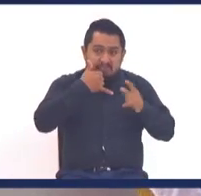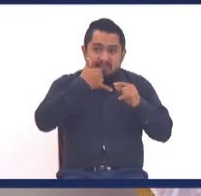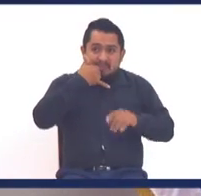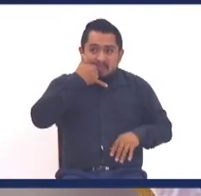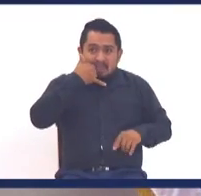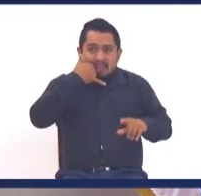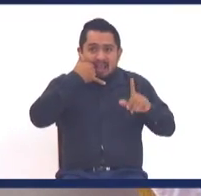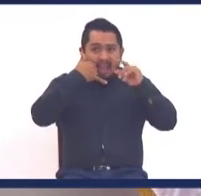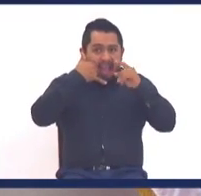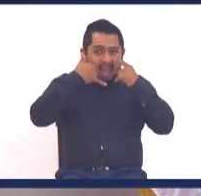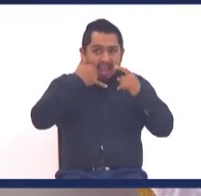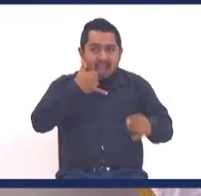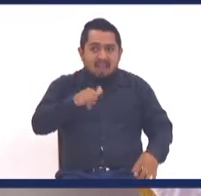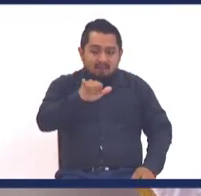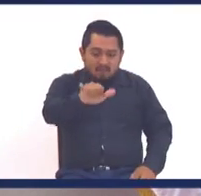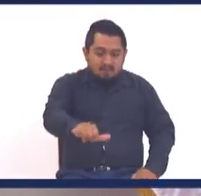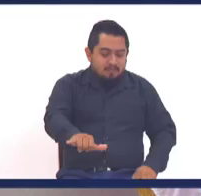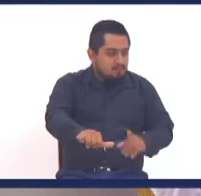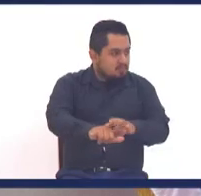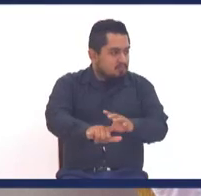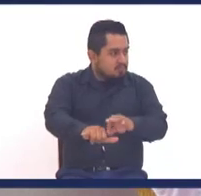el agua, hoy me la desquito,